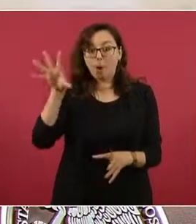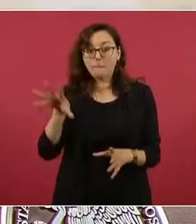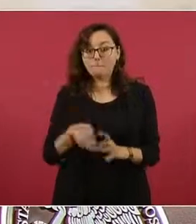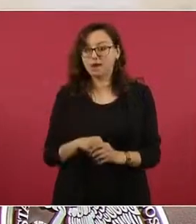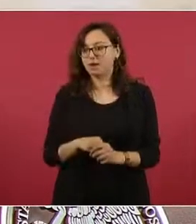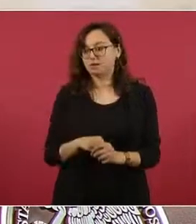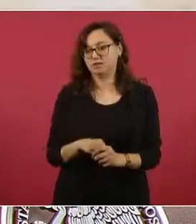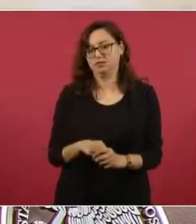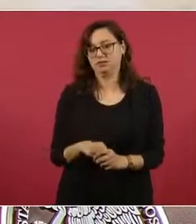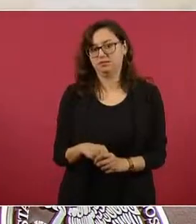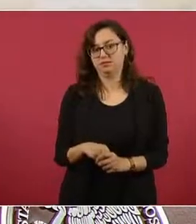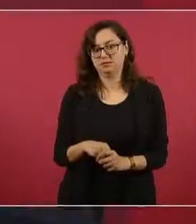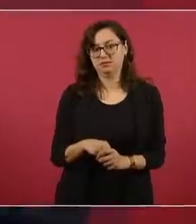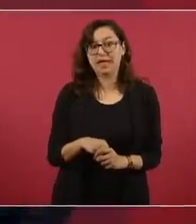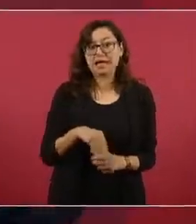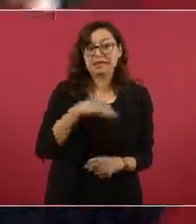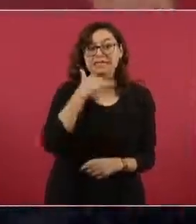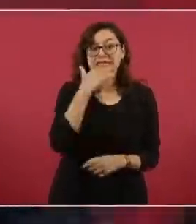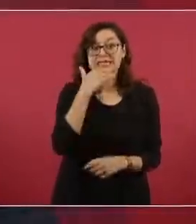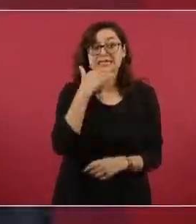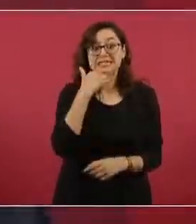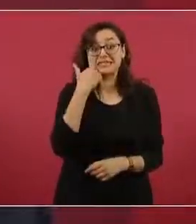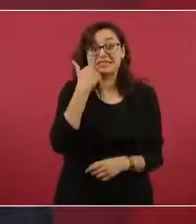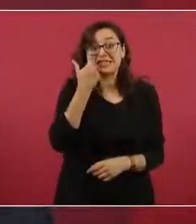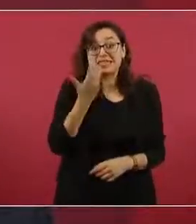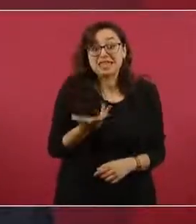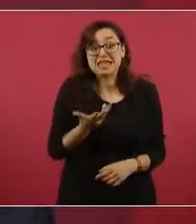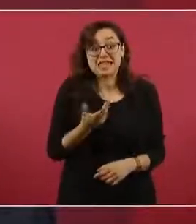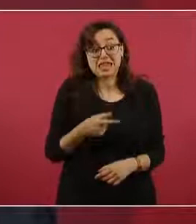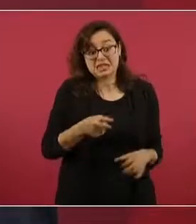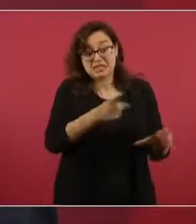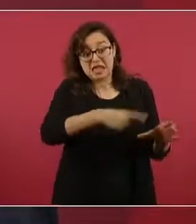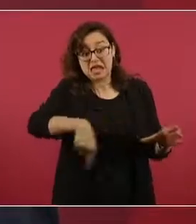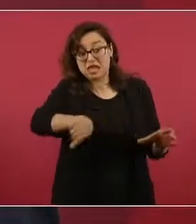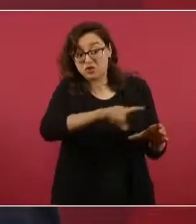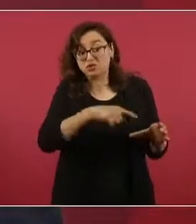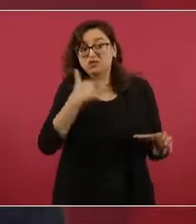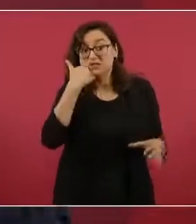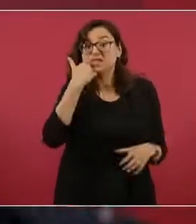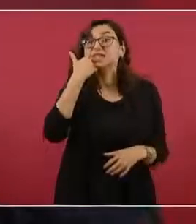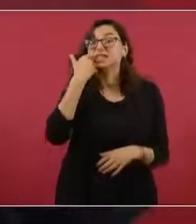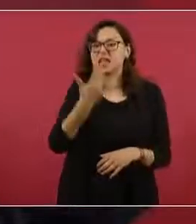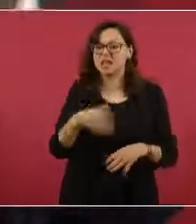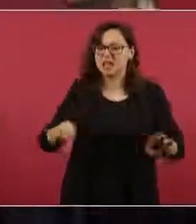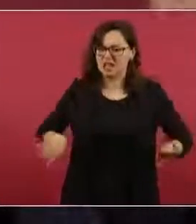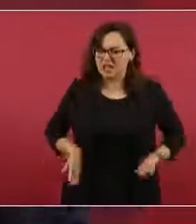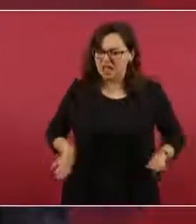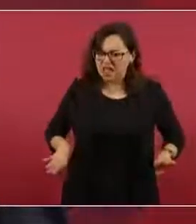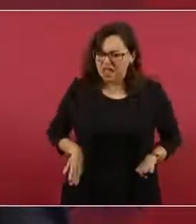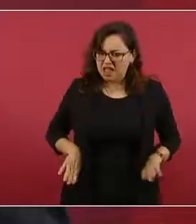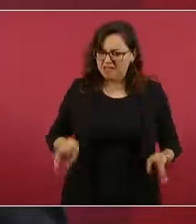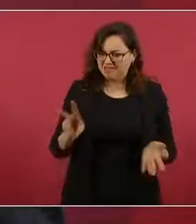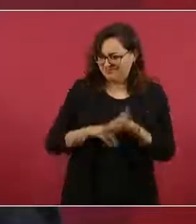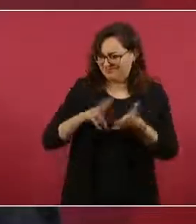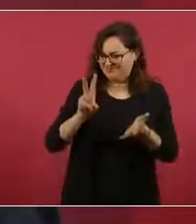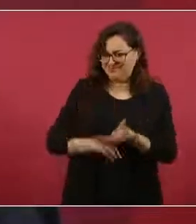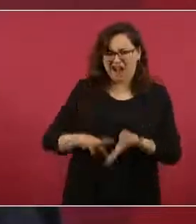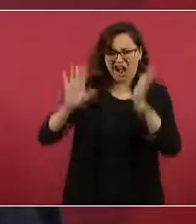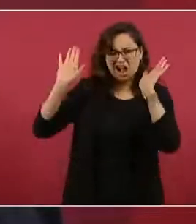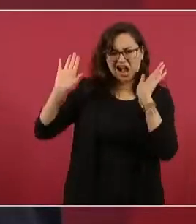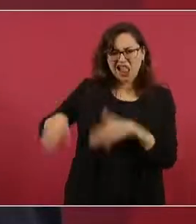que se perdieran todos los valores y que predominara lo material,